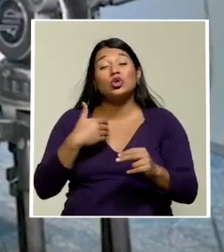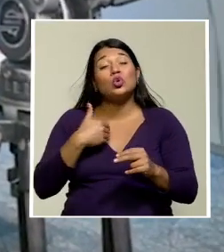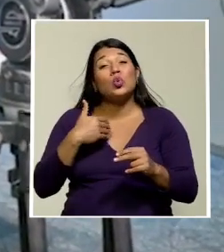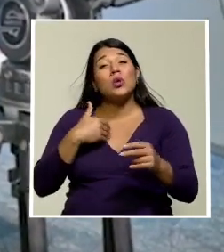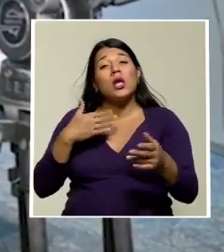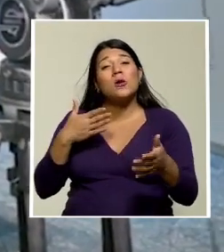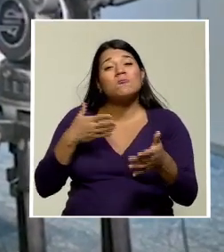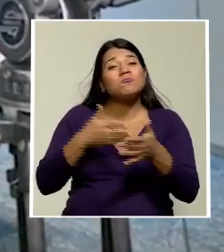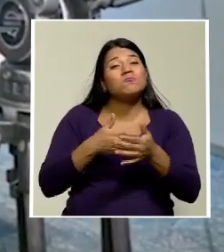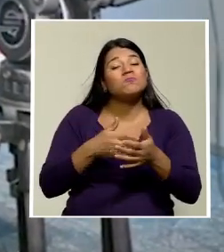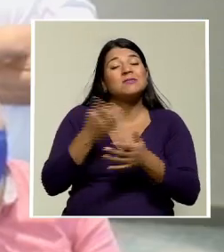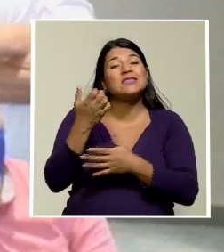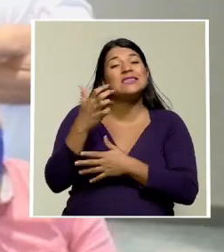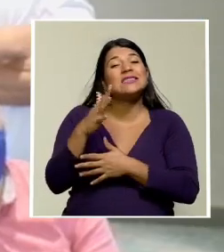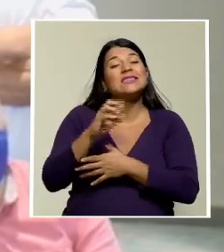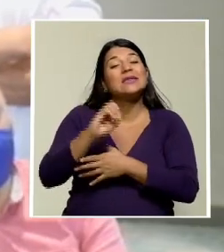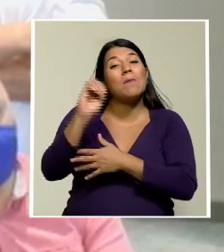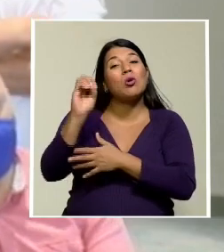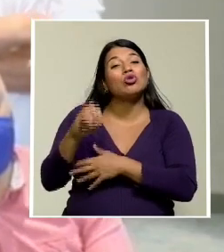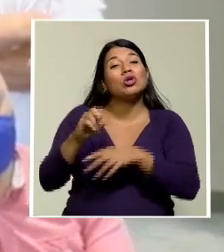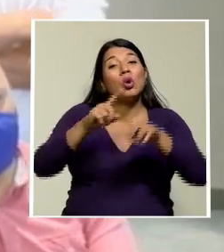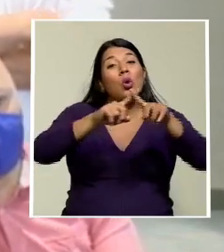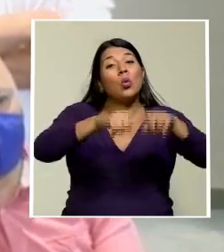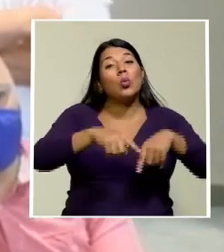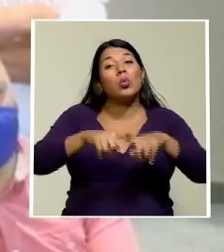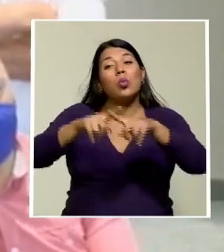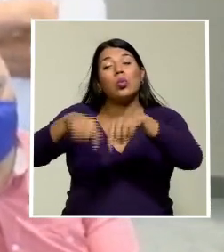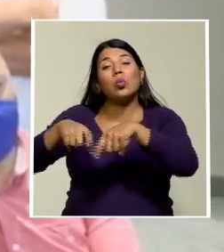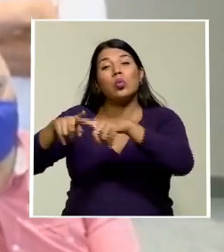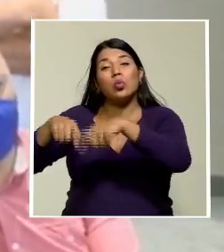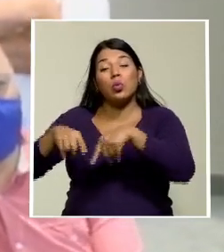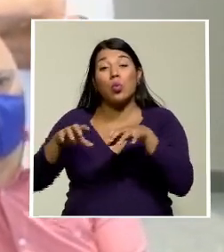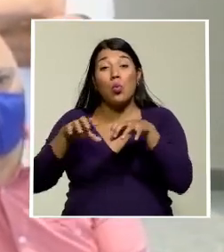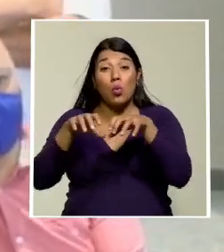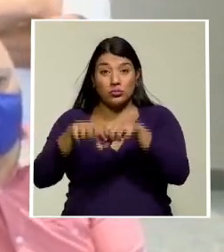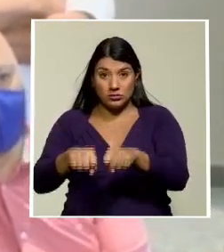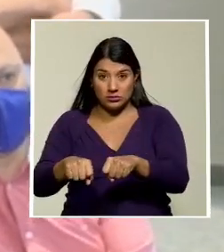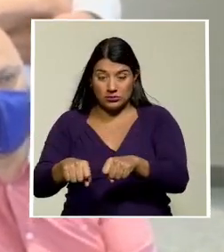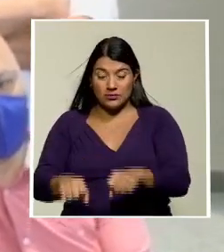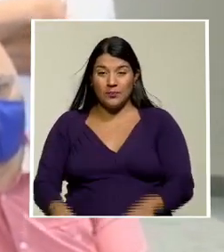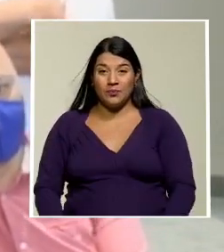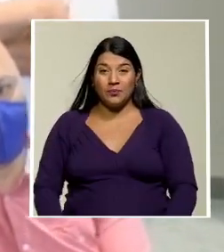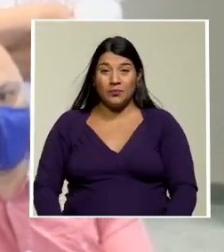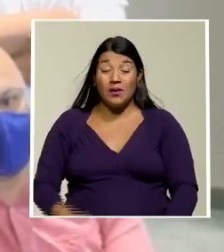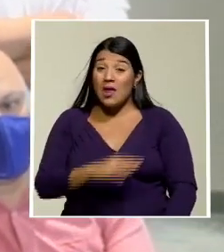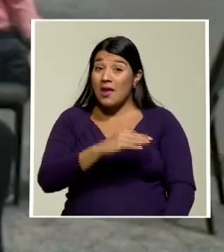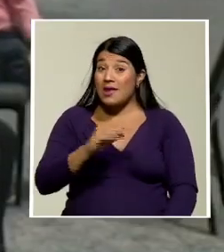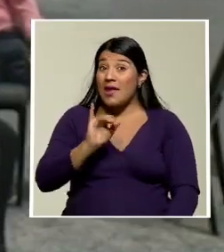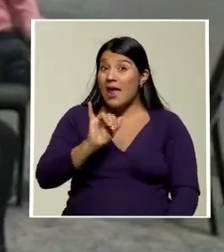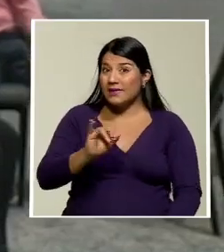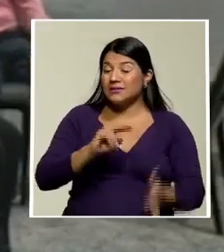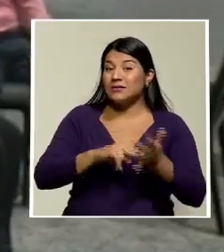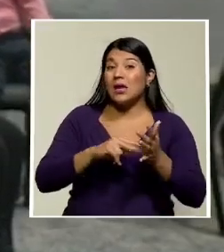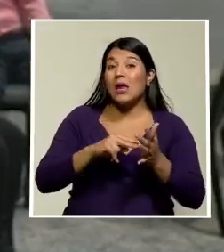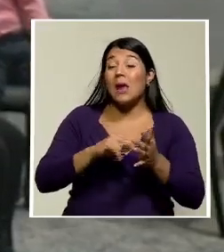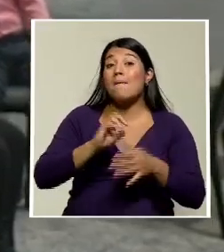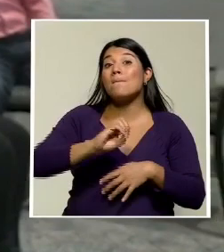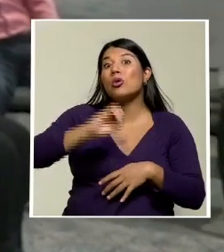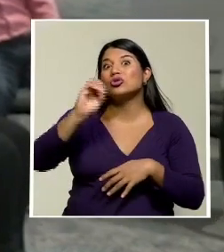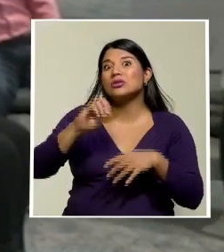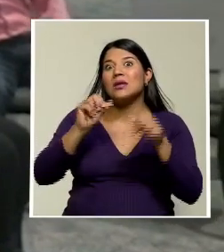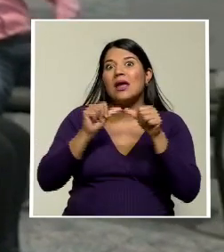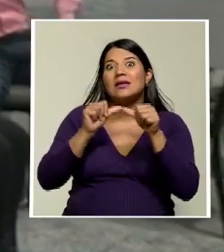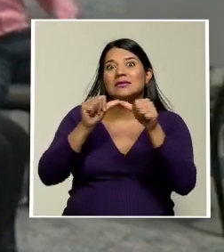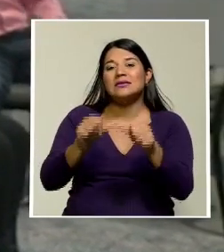% en cancelaciones en sus reservaciones. Y ese porcentaje sigue en aumento